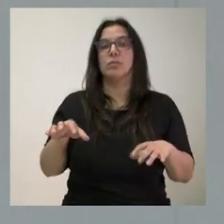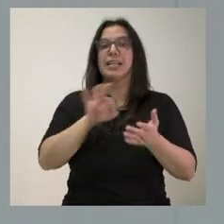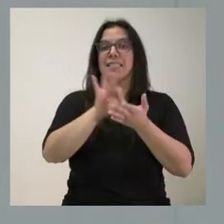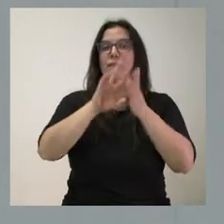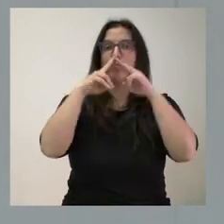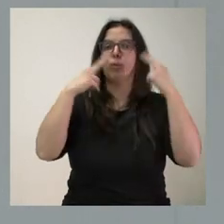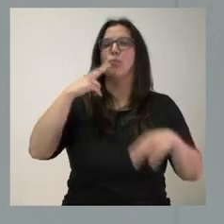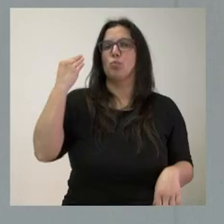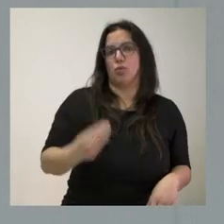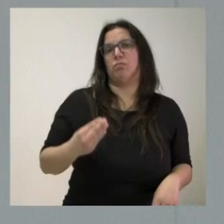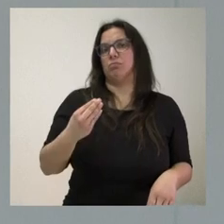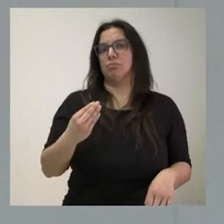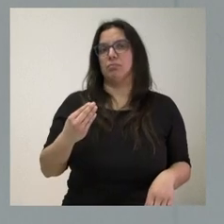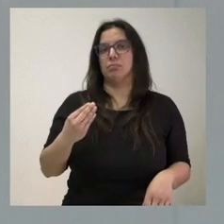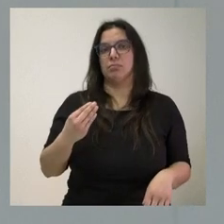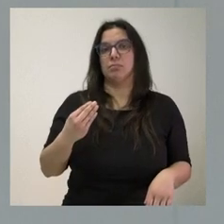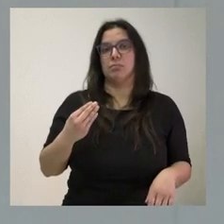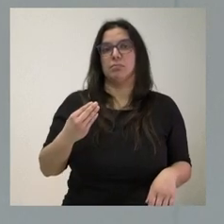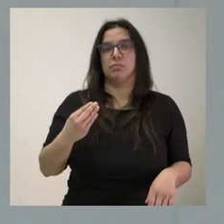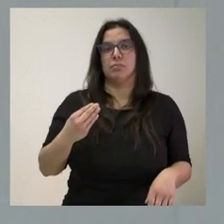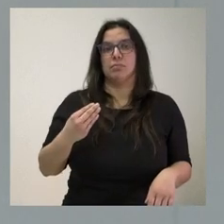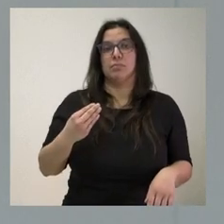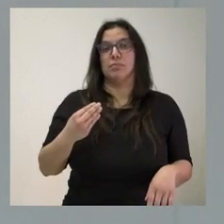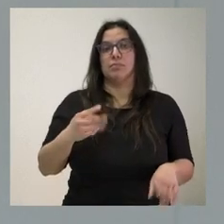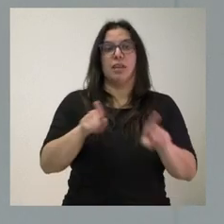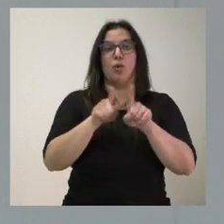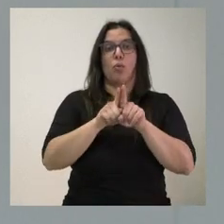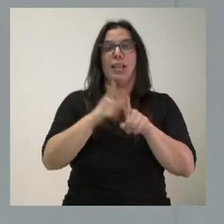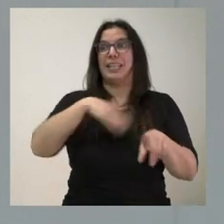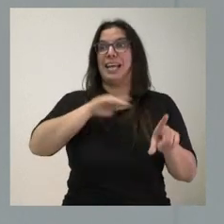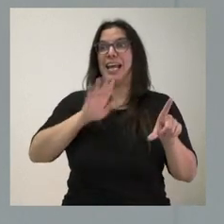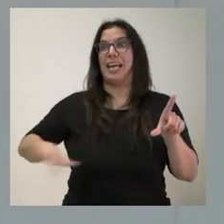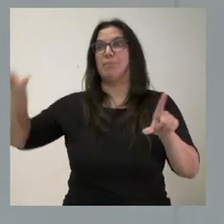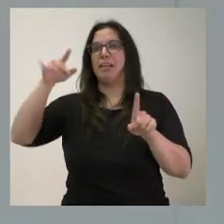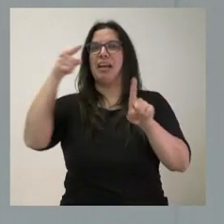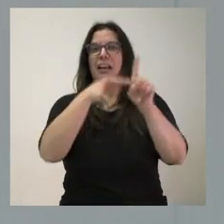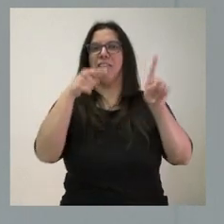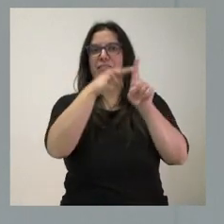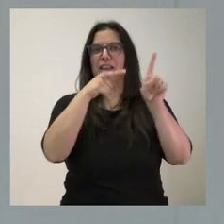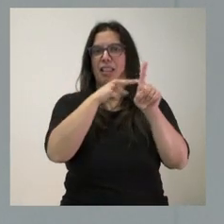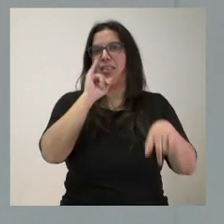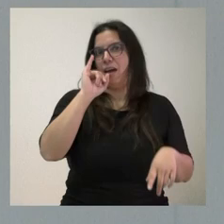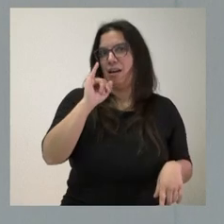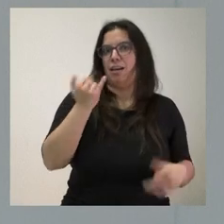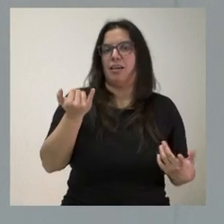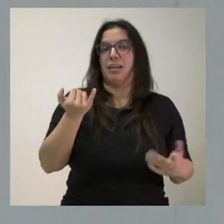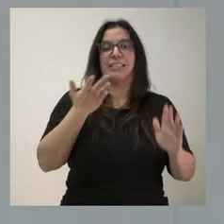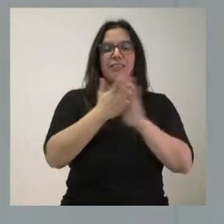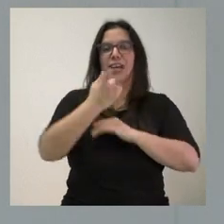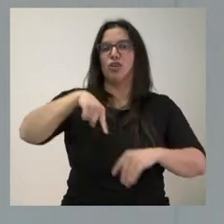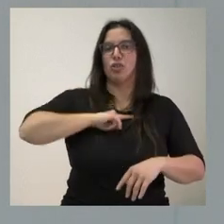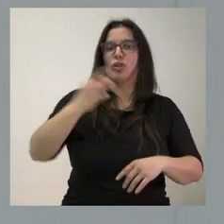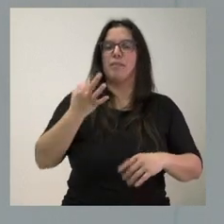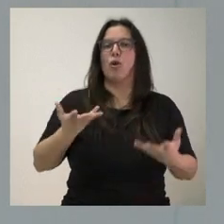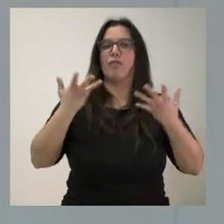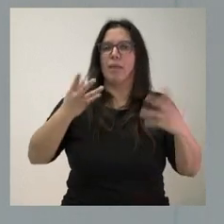públicos, quizá los que son de referencia en el contexto nacional para muchos de estos servicios públicos. Y nuestra obligación es seguir mejorando esos